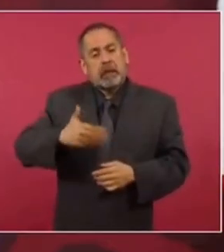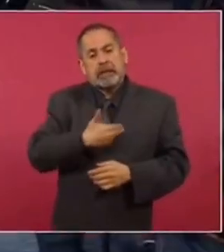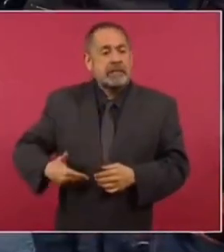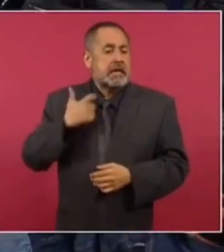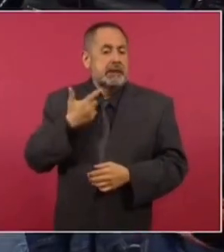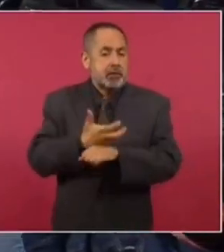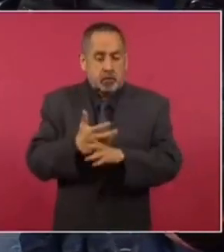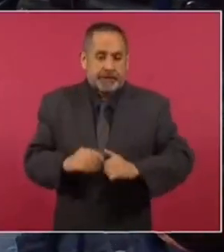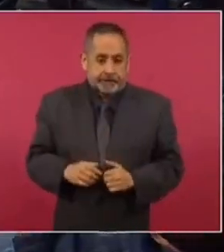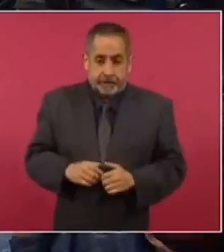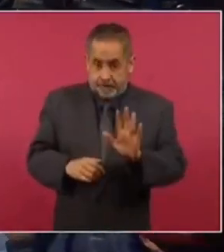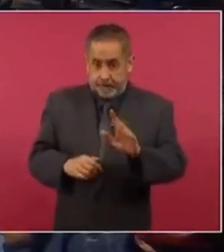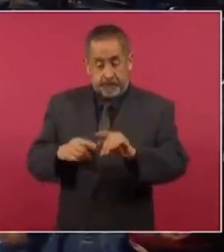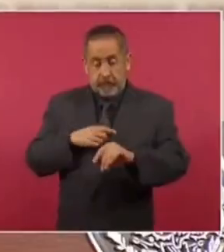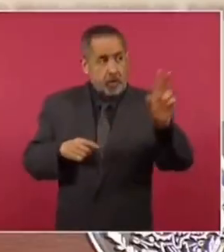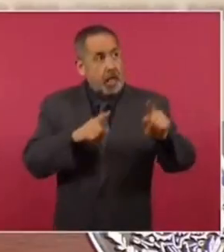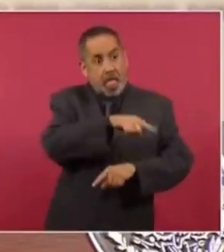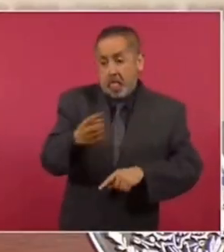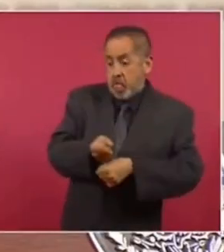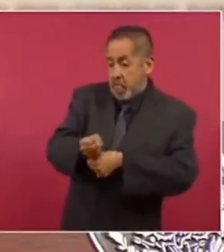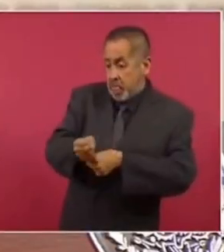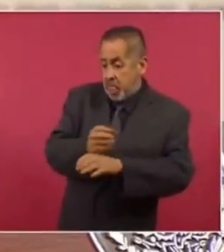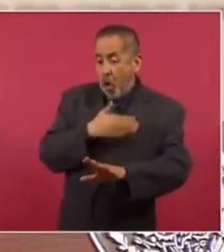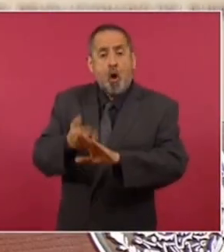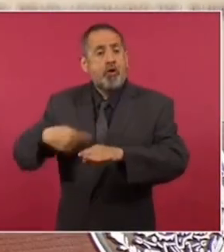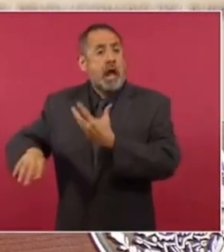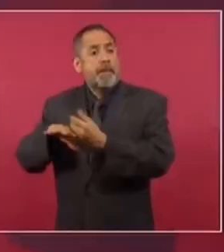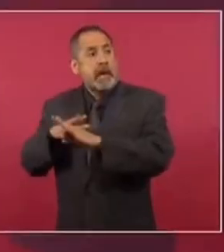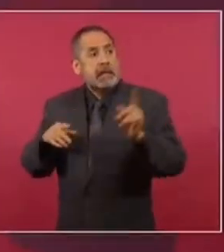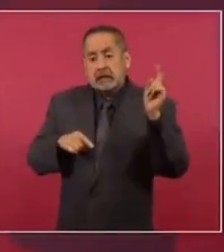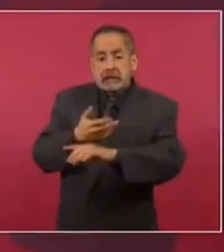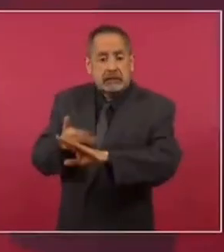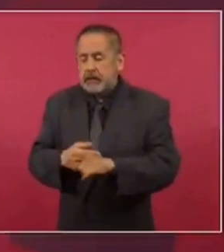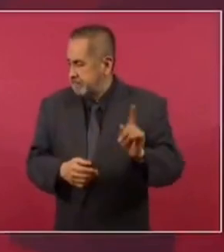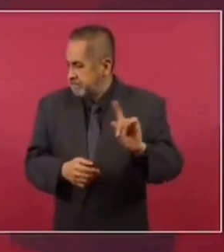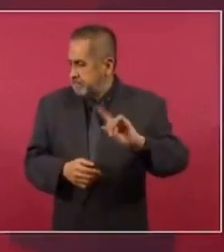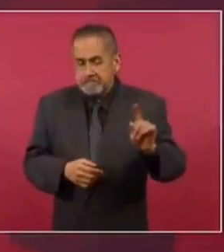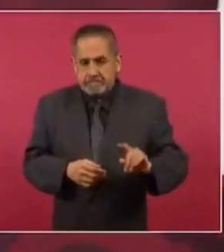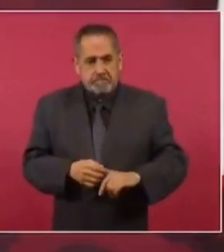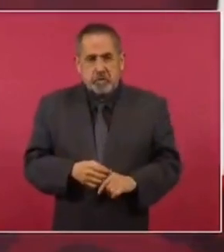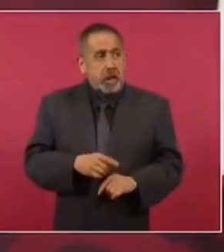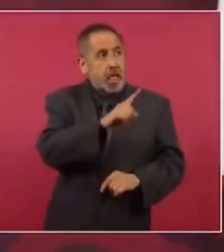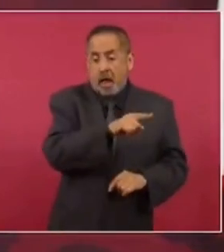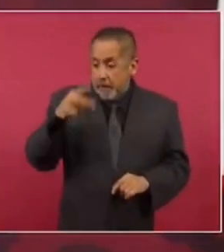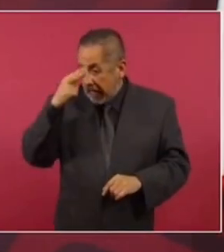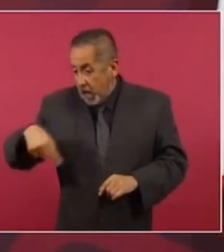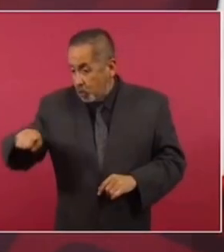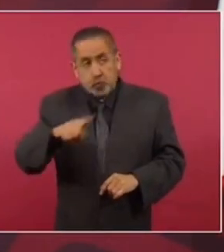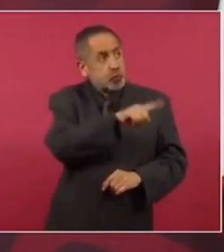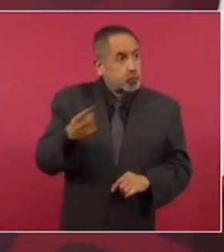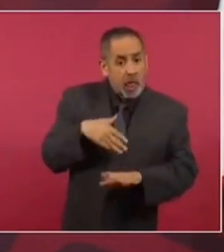Entonces, no vamos a permitir el maltrato a migrantes, no vamos a permitir el maltrato a mexicanos.